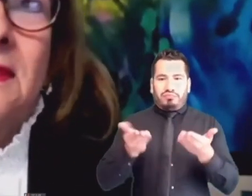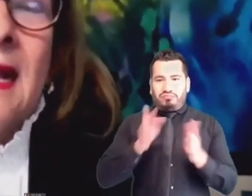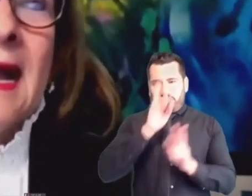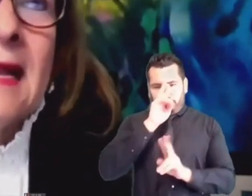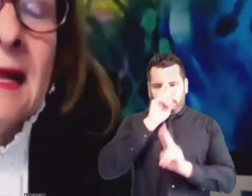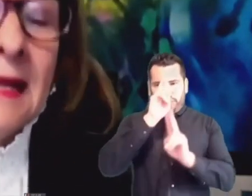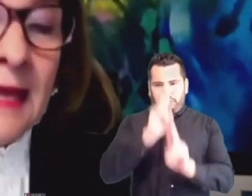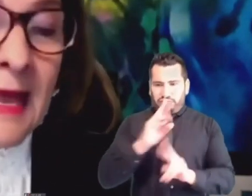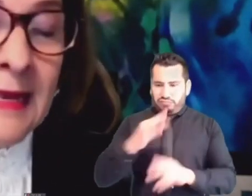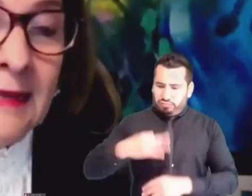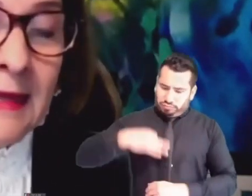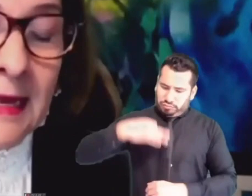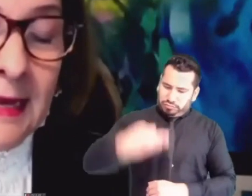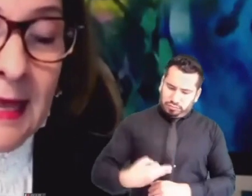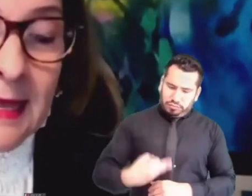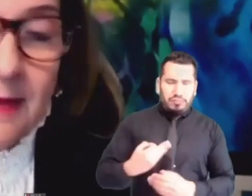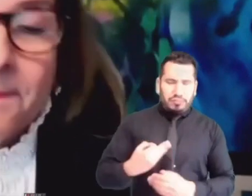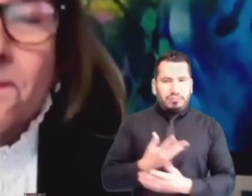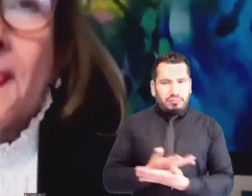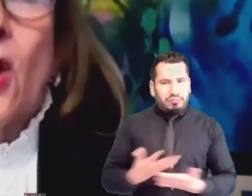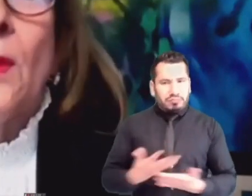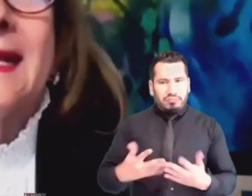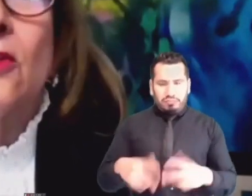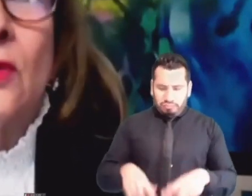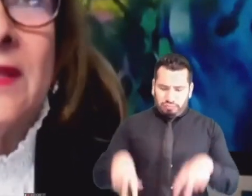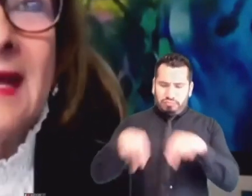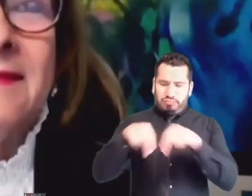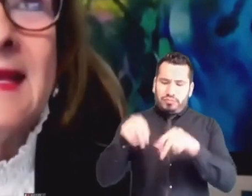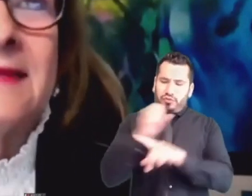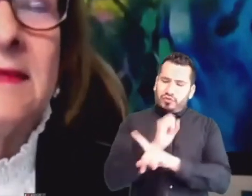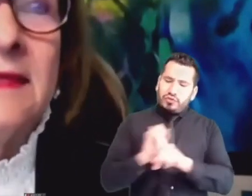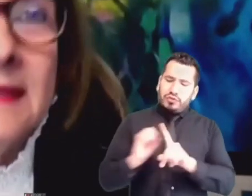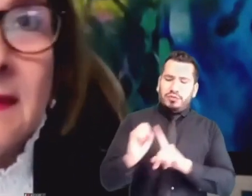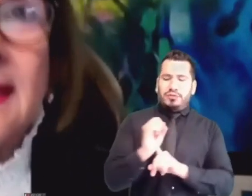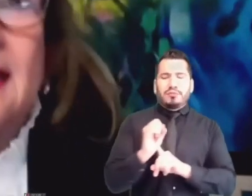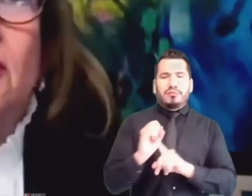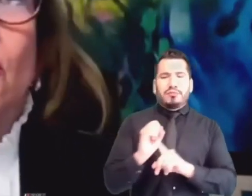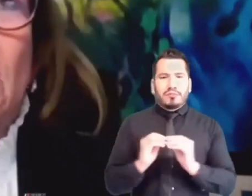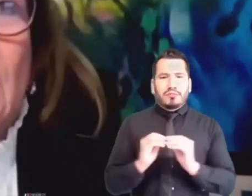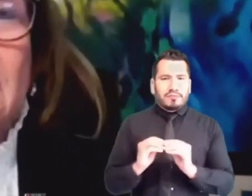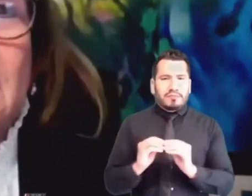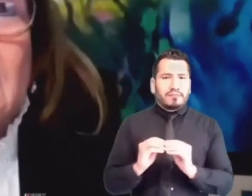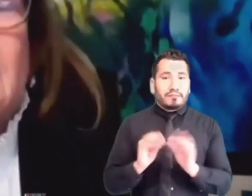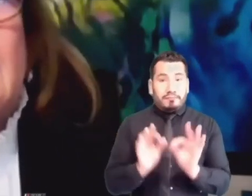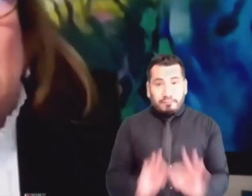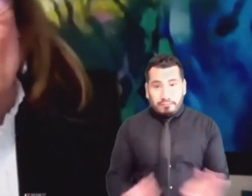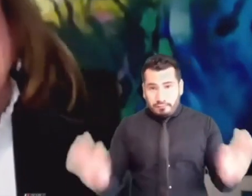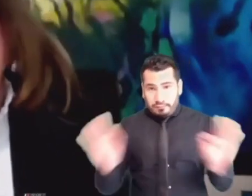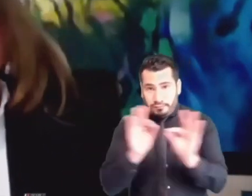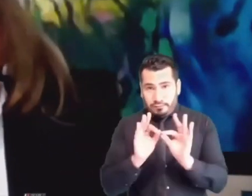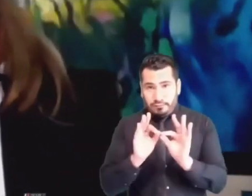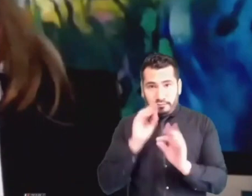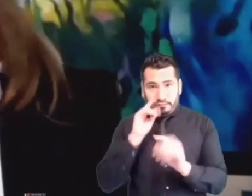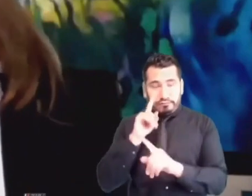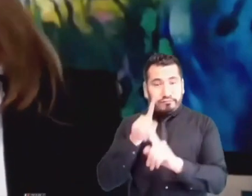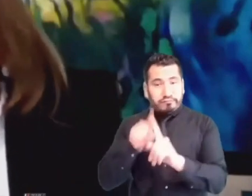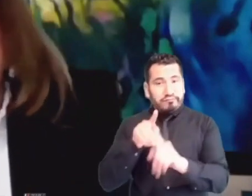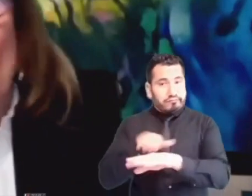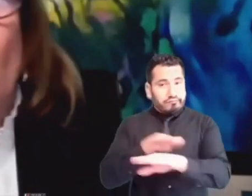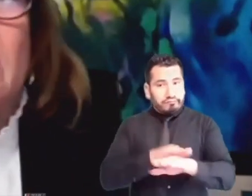A la obligatoriedad de exigirle a la sociedad y a los organismos,